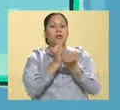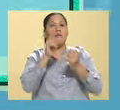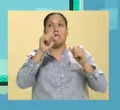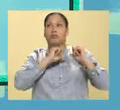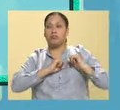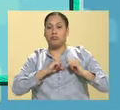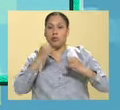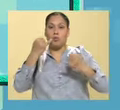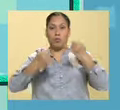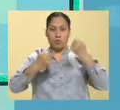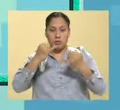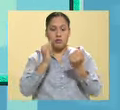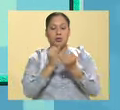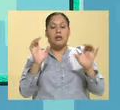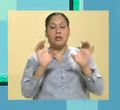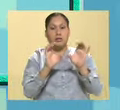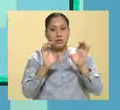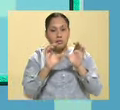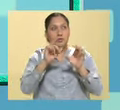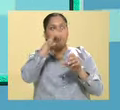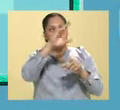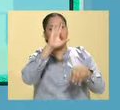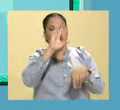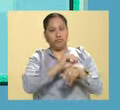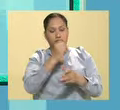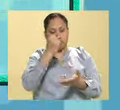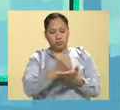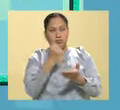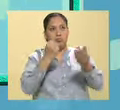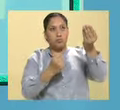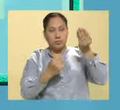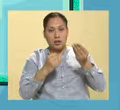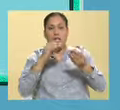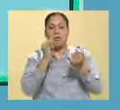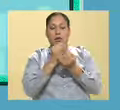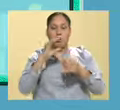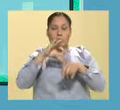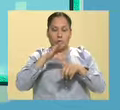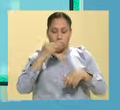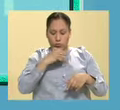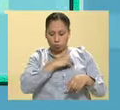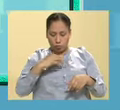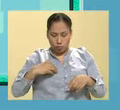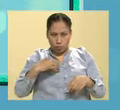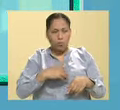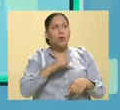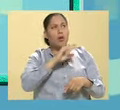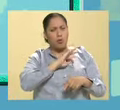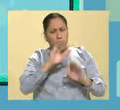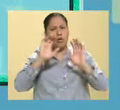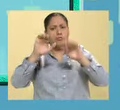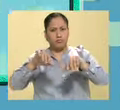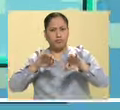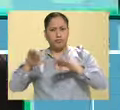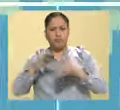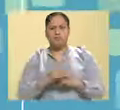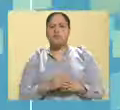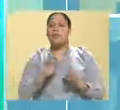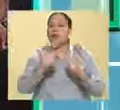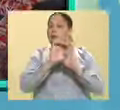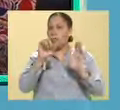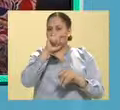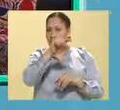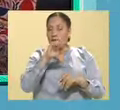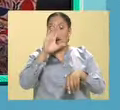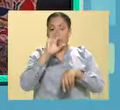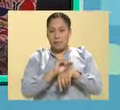y un certificado también de la autoridad, un certificado médico que acredite que están capacitados para trabajar. En los casos de